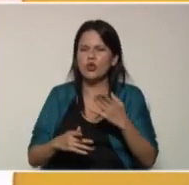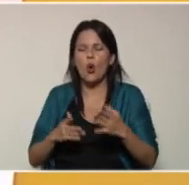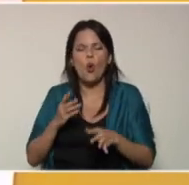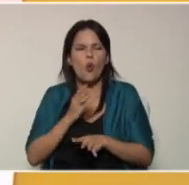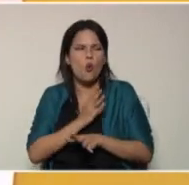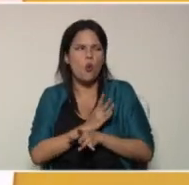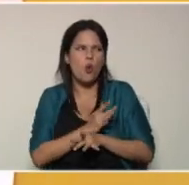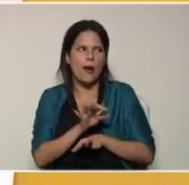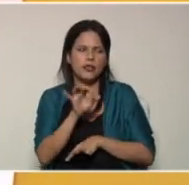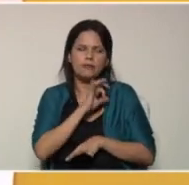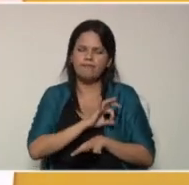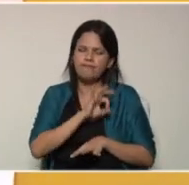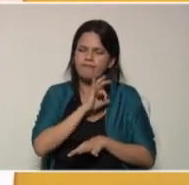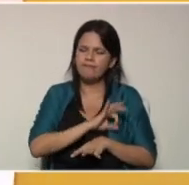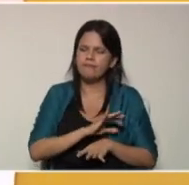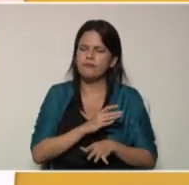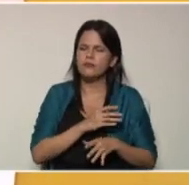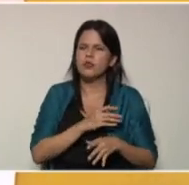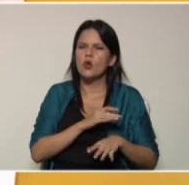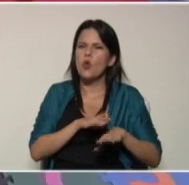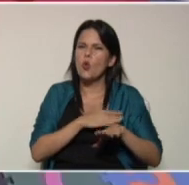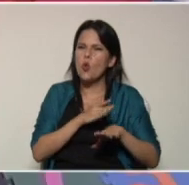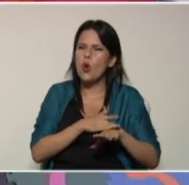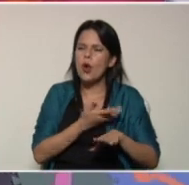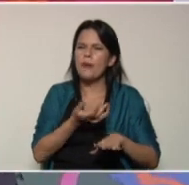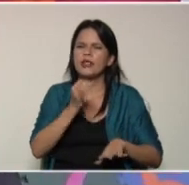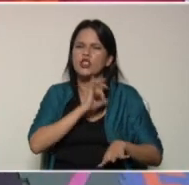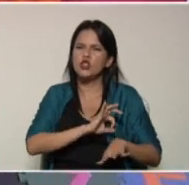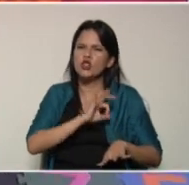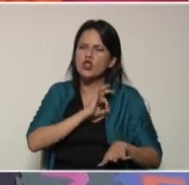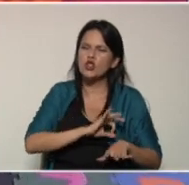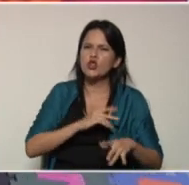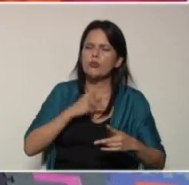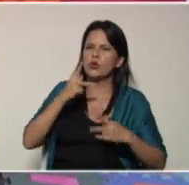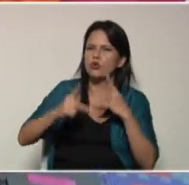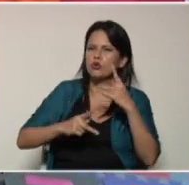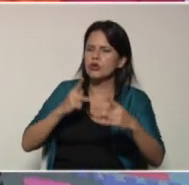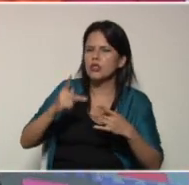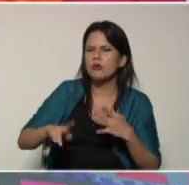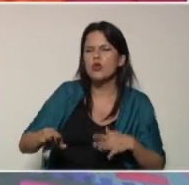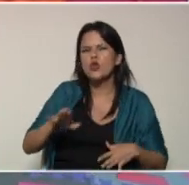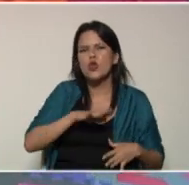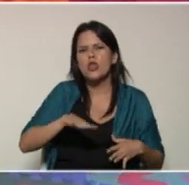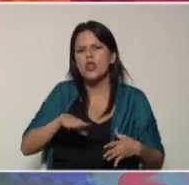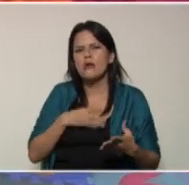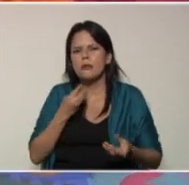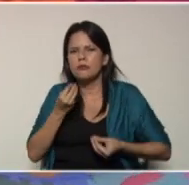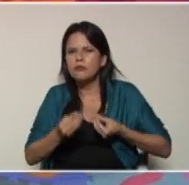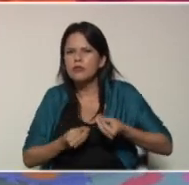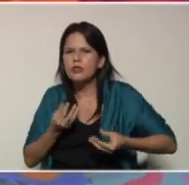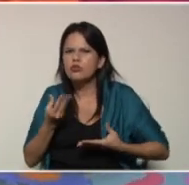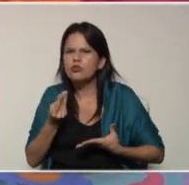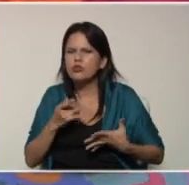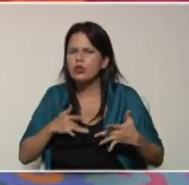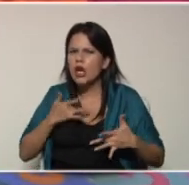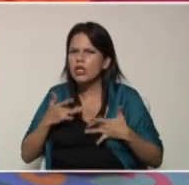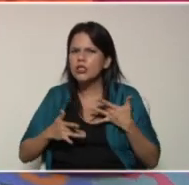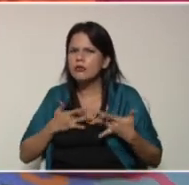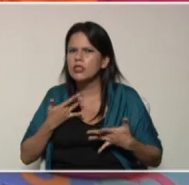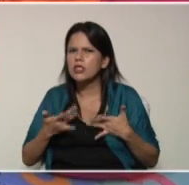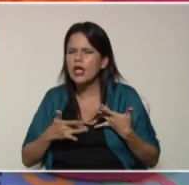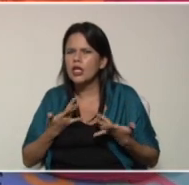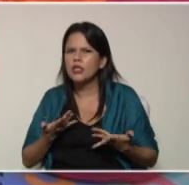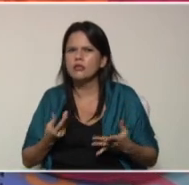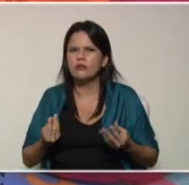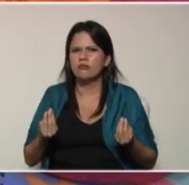socioproductivo, donde vamos a, realizamos muchas actividades amenas